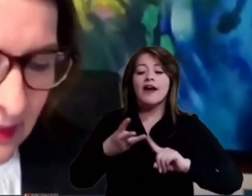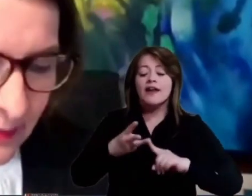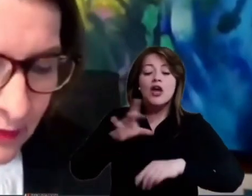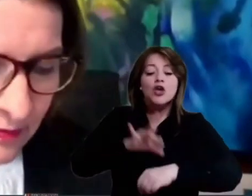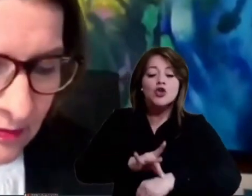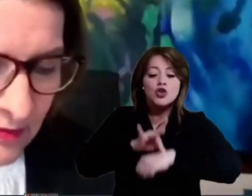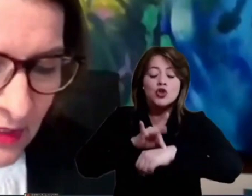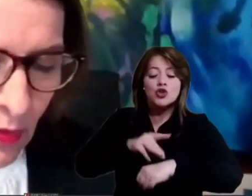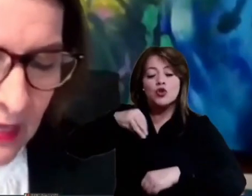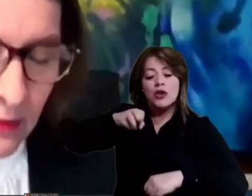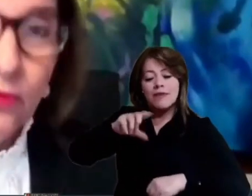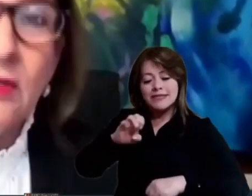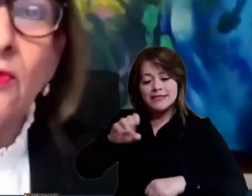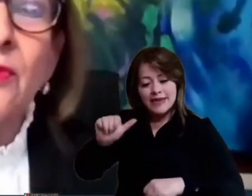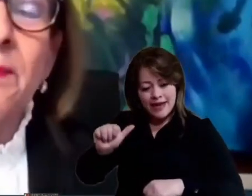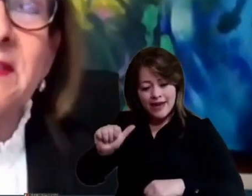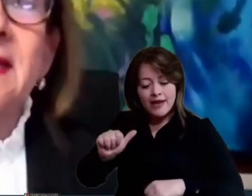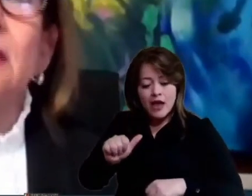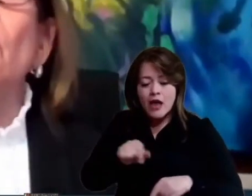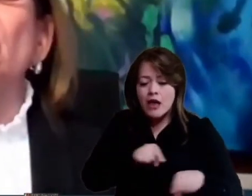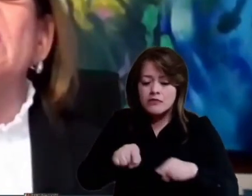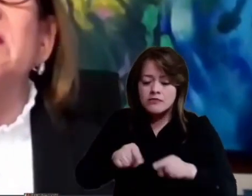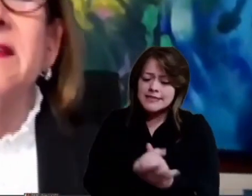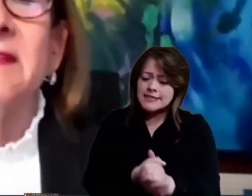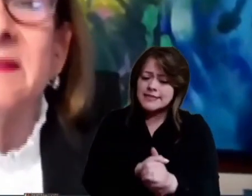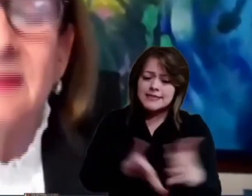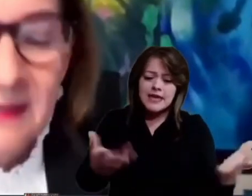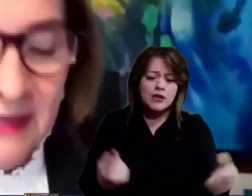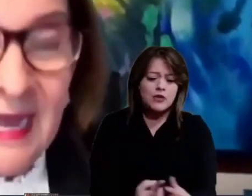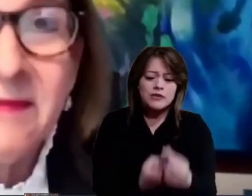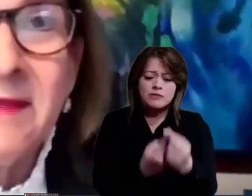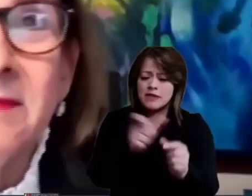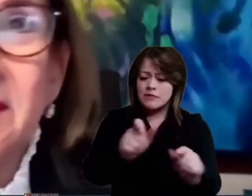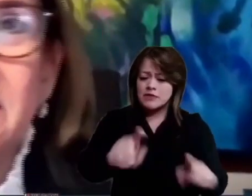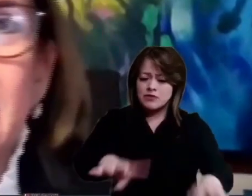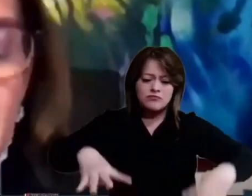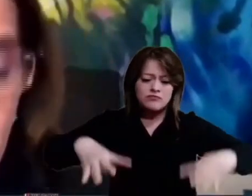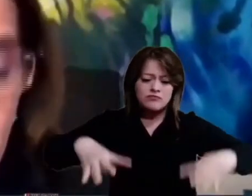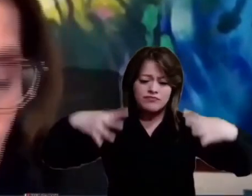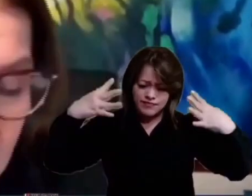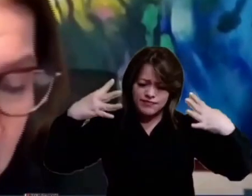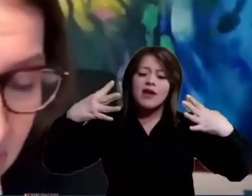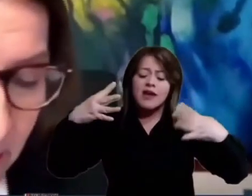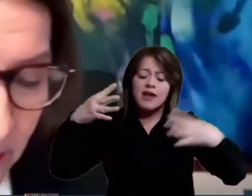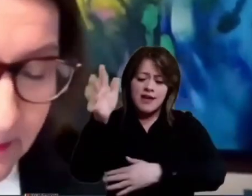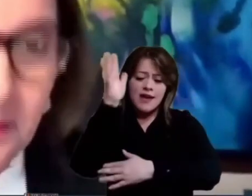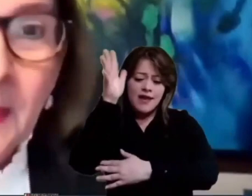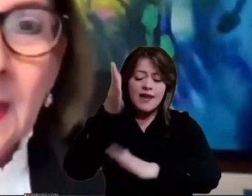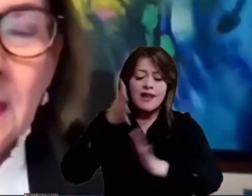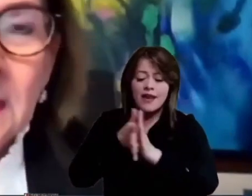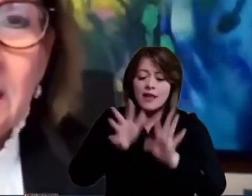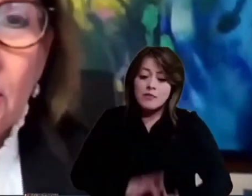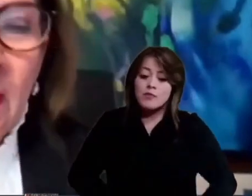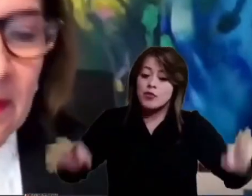Marcela Restrepo. Igual un saludo muy especial a todos los asistentes a este interesante e importante evento.